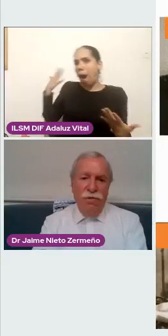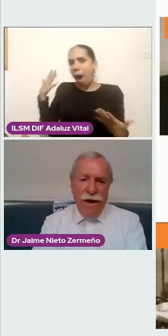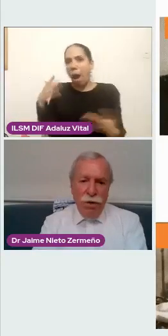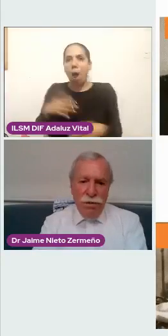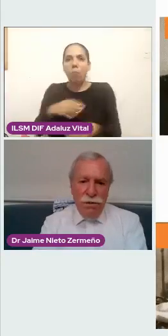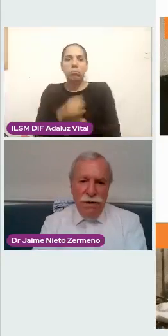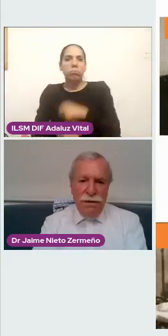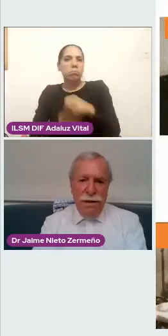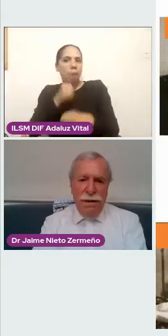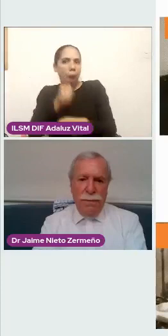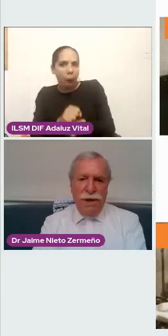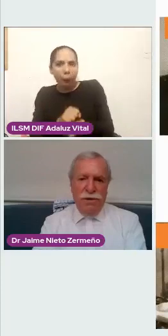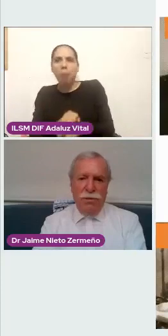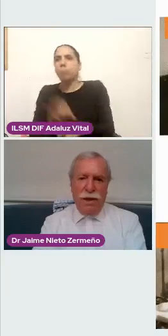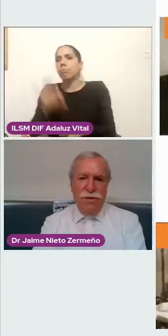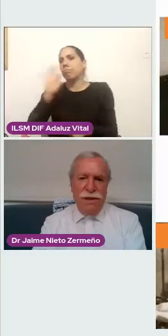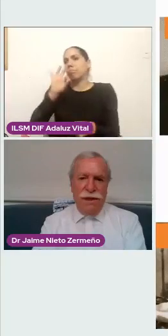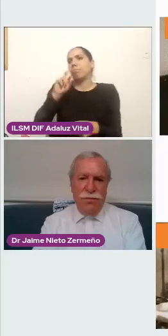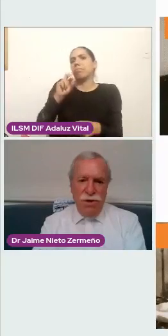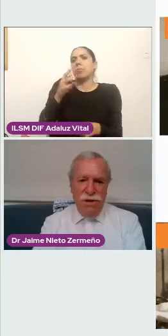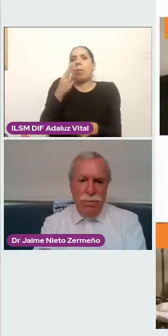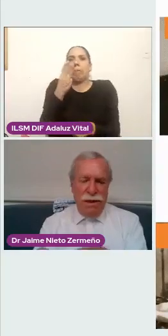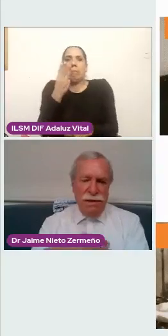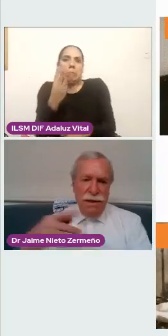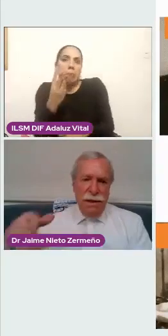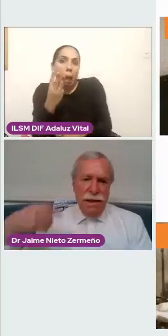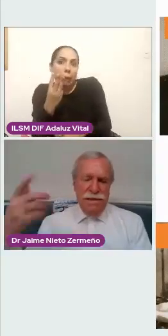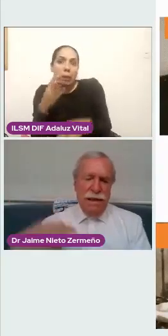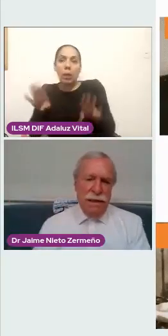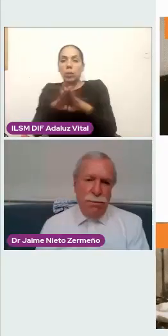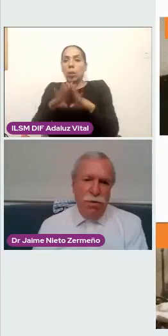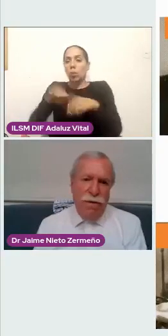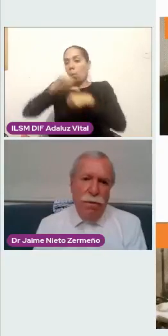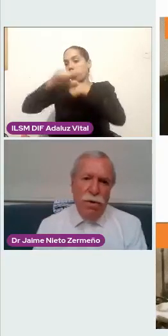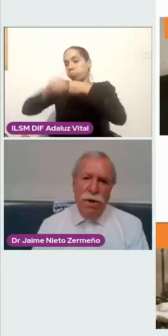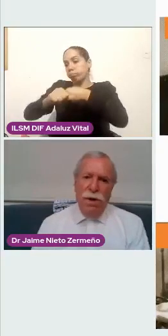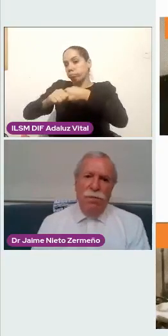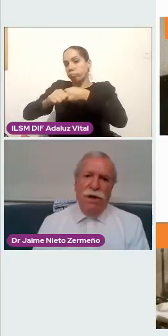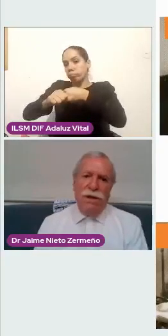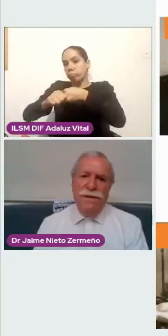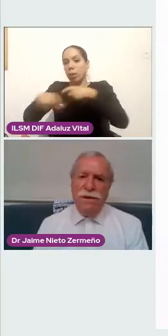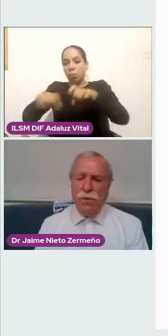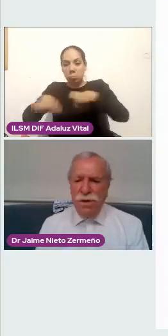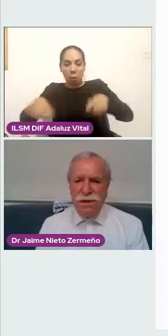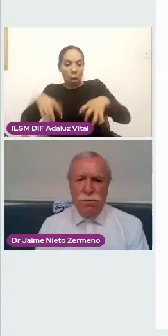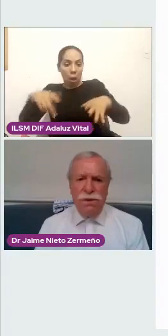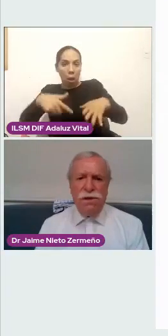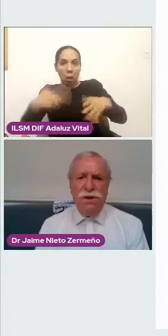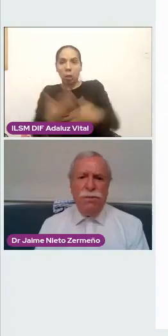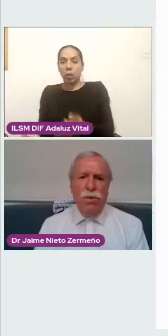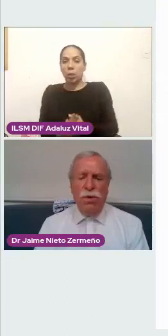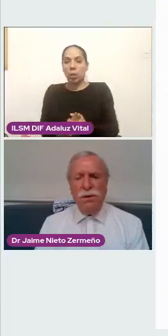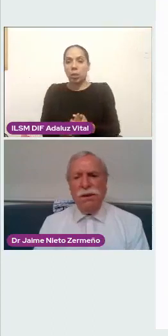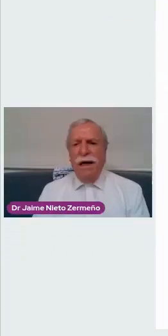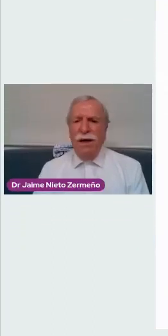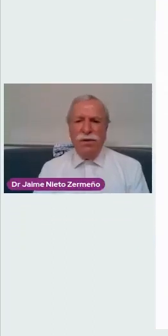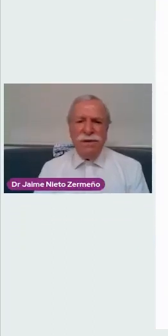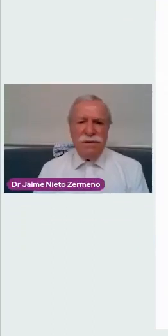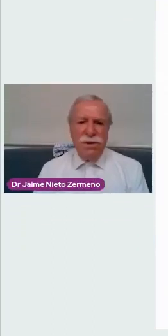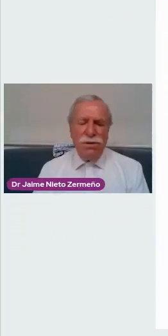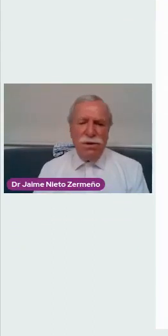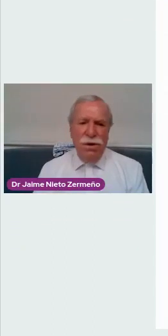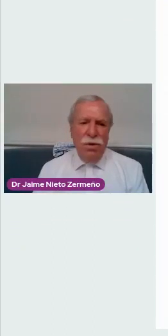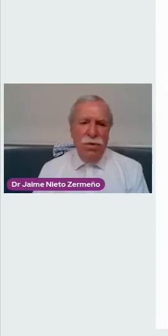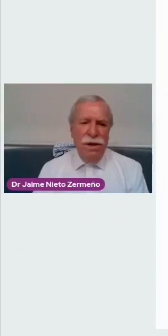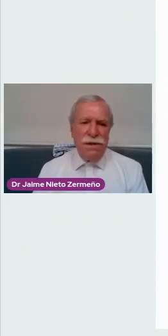desde quirófanos, desde aparatos y rayos X, muy simples. La siguiente, por favor. Pero a través de todo este tiempo hay